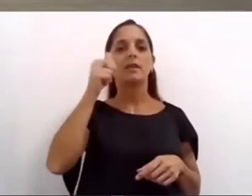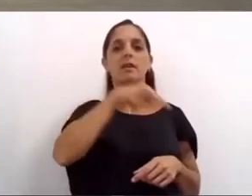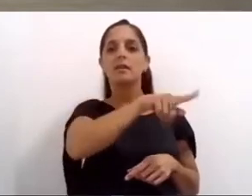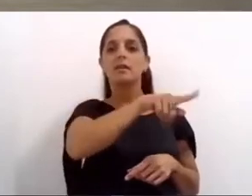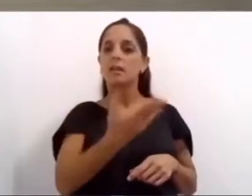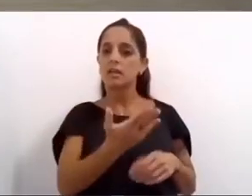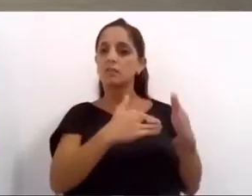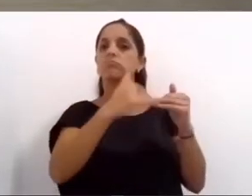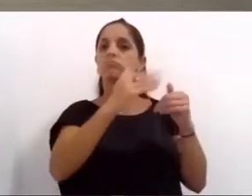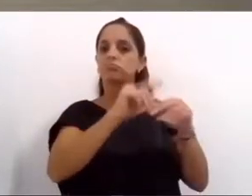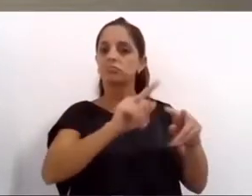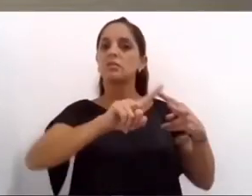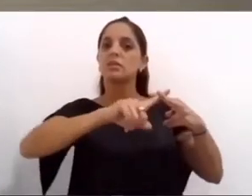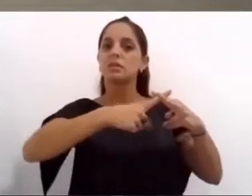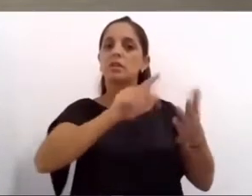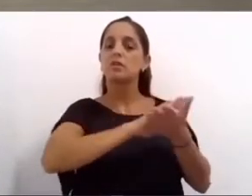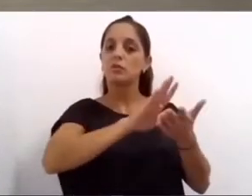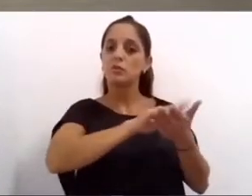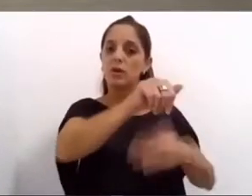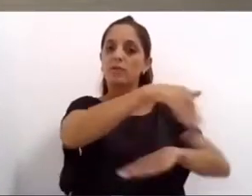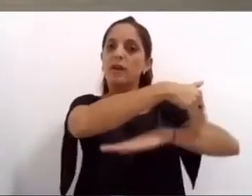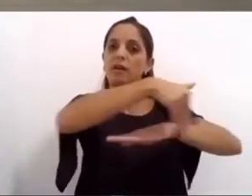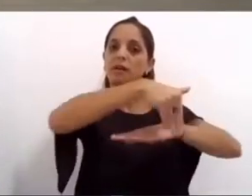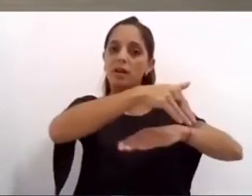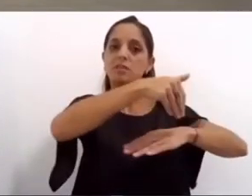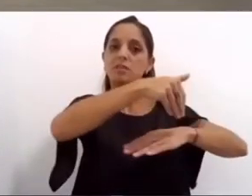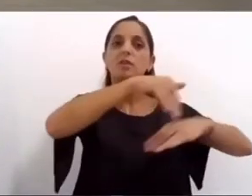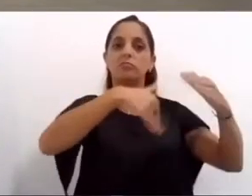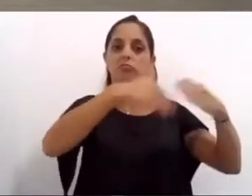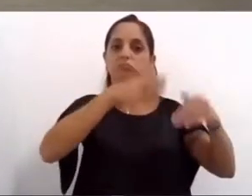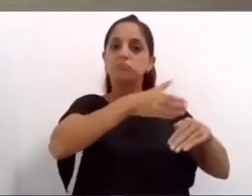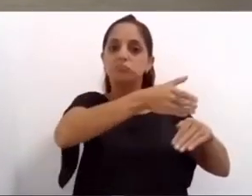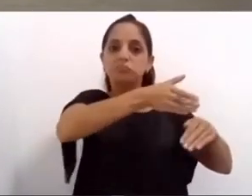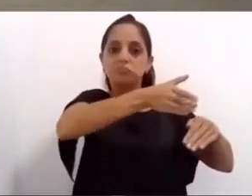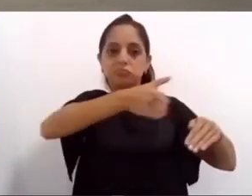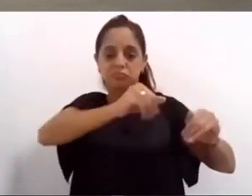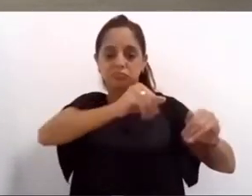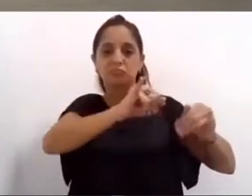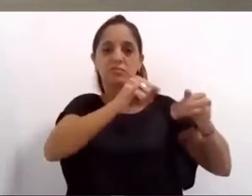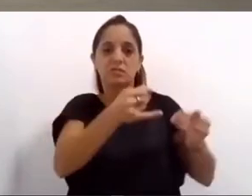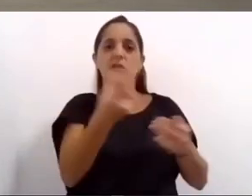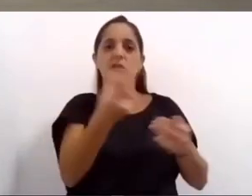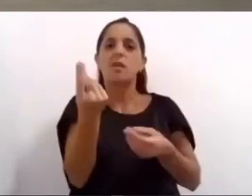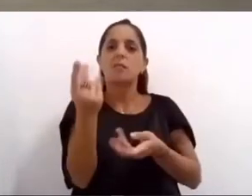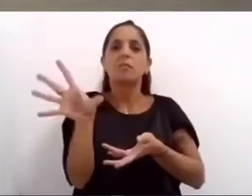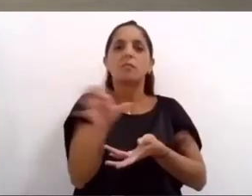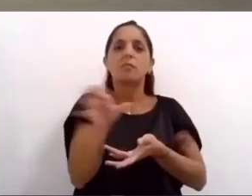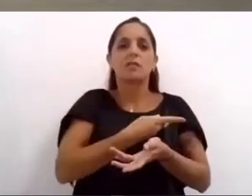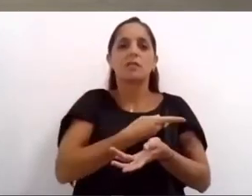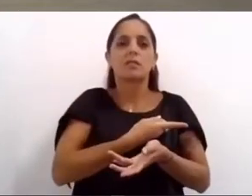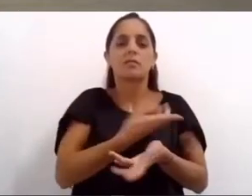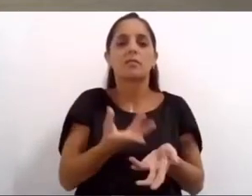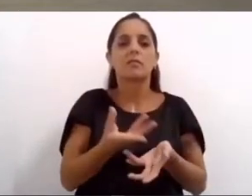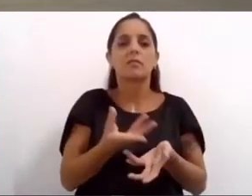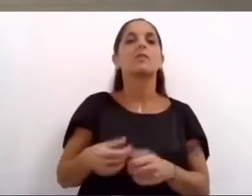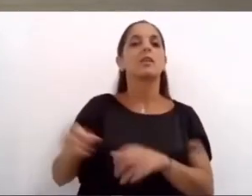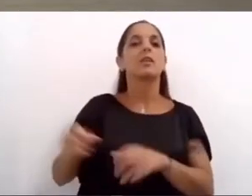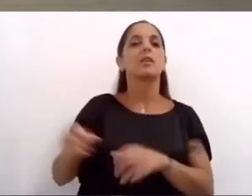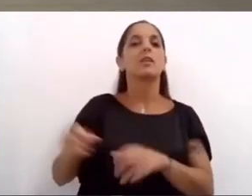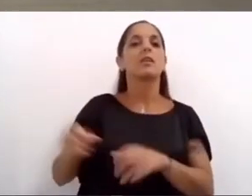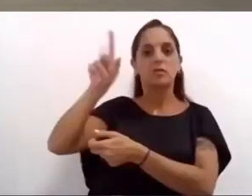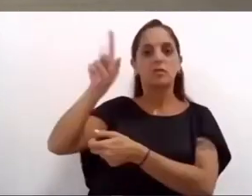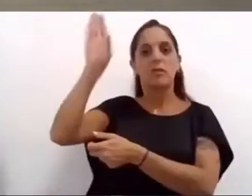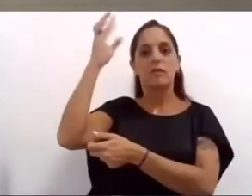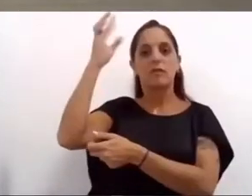pesos para urbanizar todo el barrio un crédito internacional iniciado durante el gobierno anterior y sostenido durante este gobierno